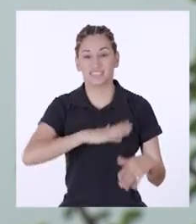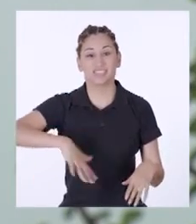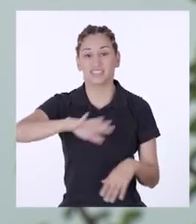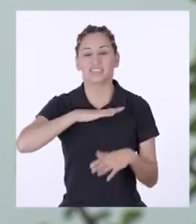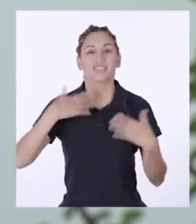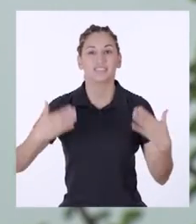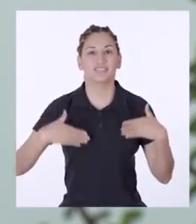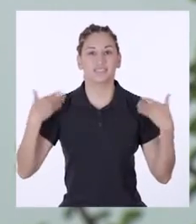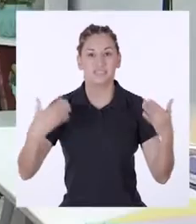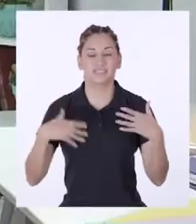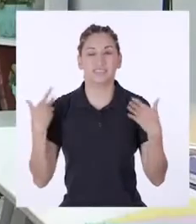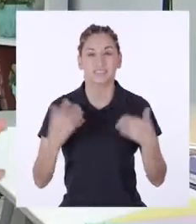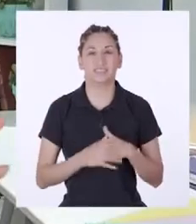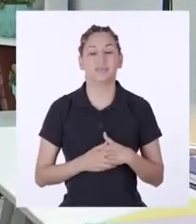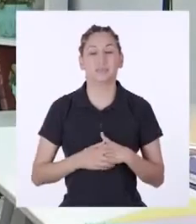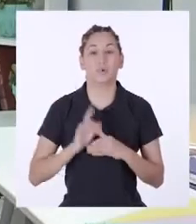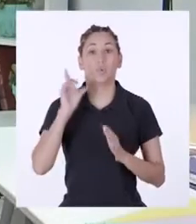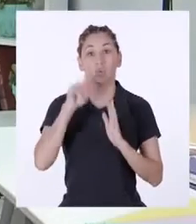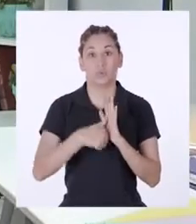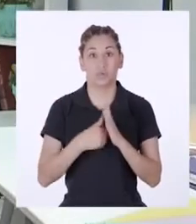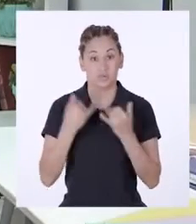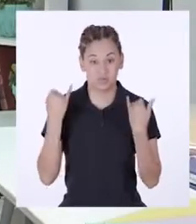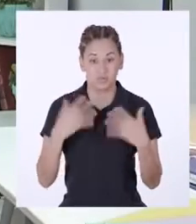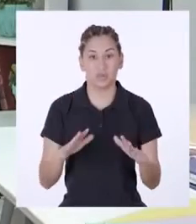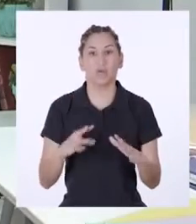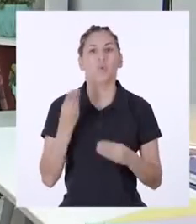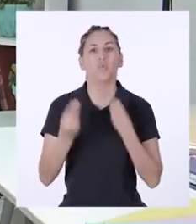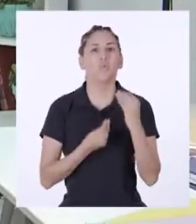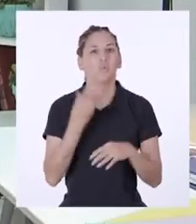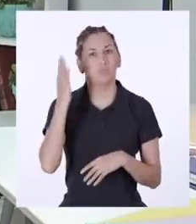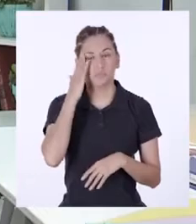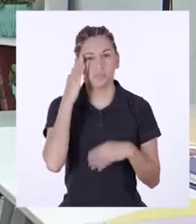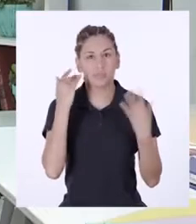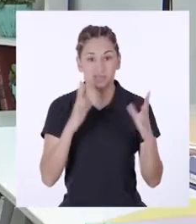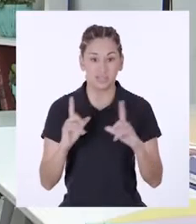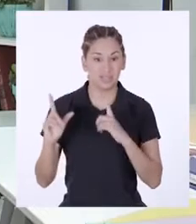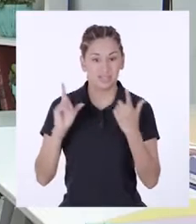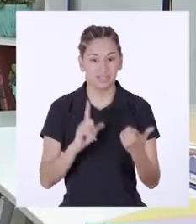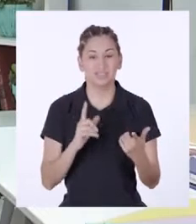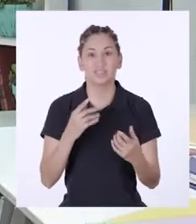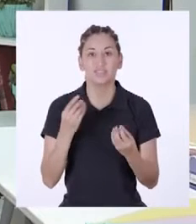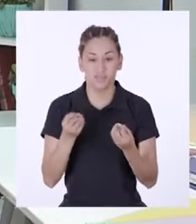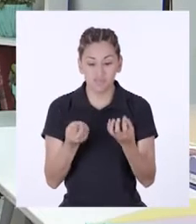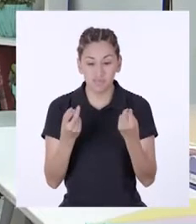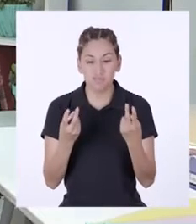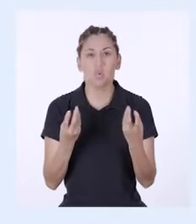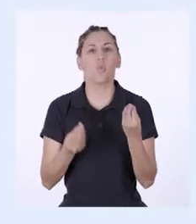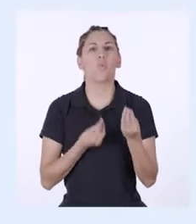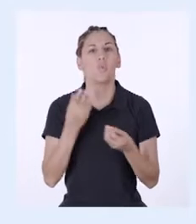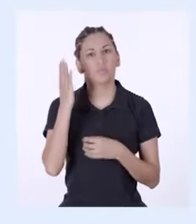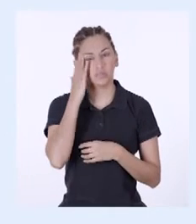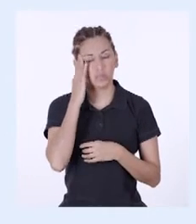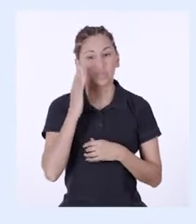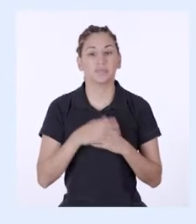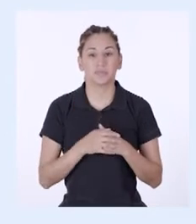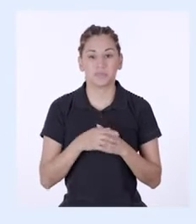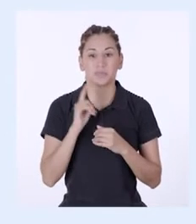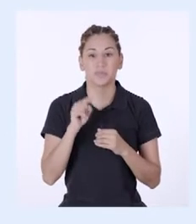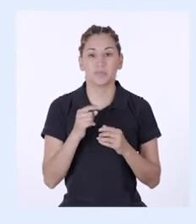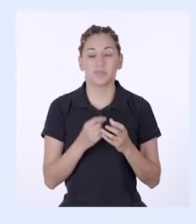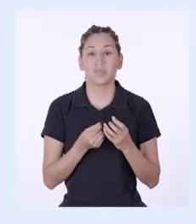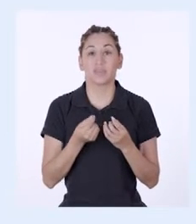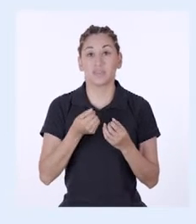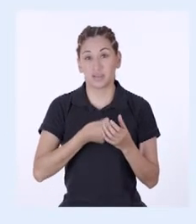felices! Luego de todo esto, ¿cómo sabemos si ha funcionado nuestro compost? Si el